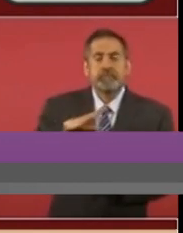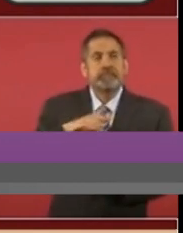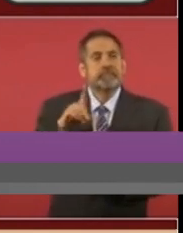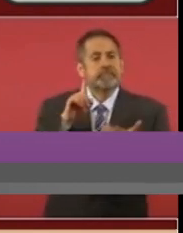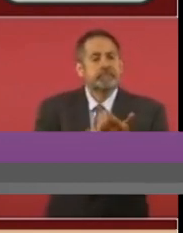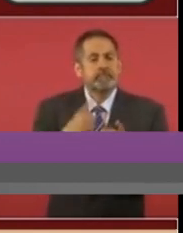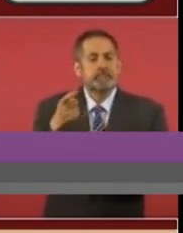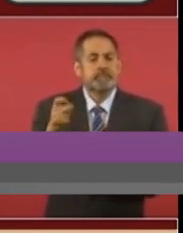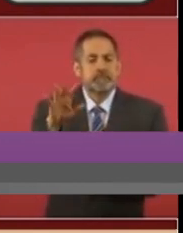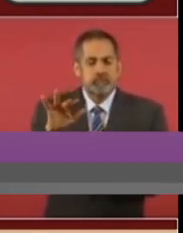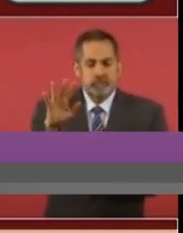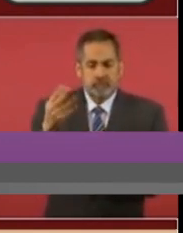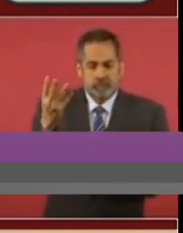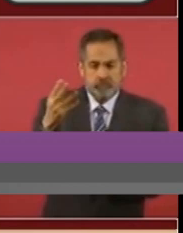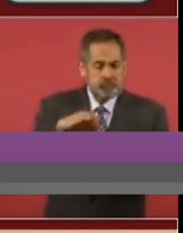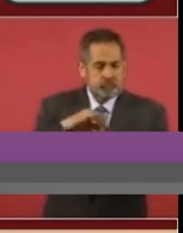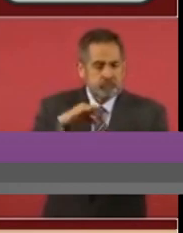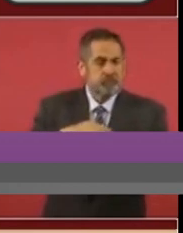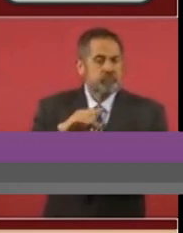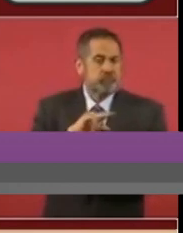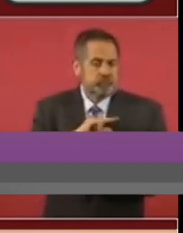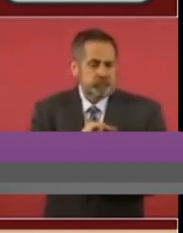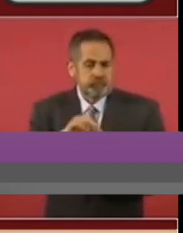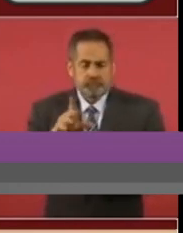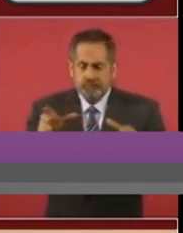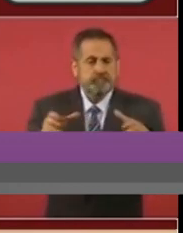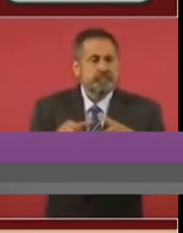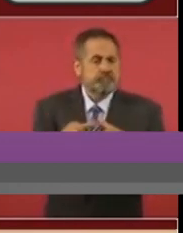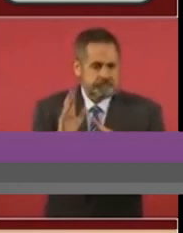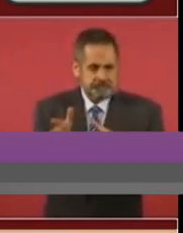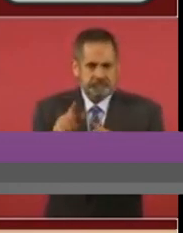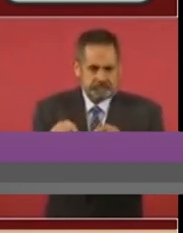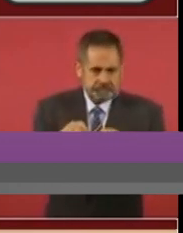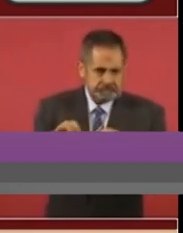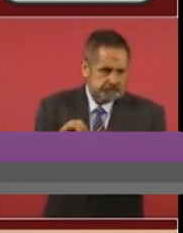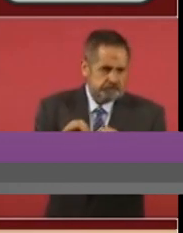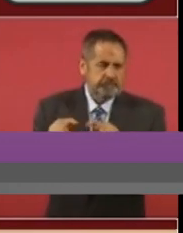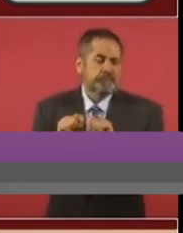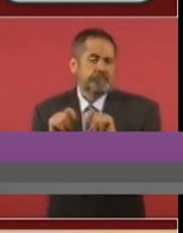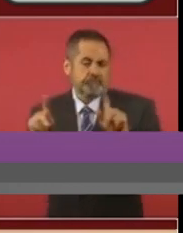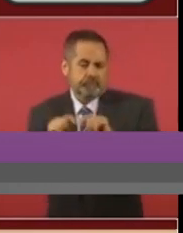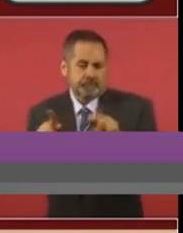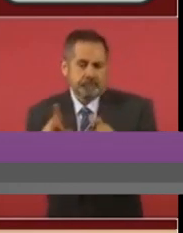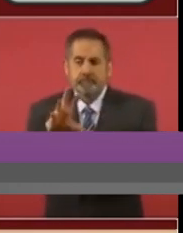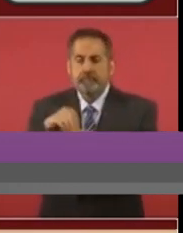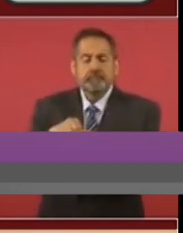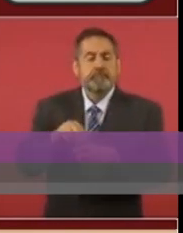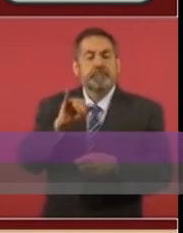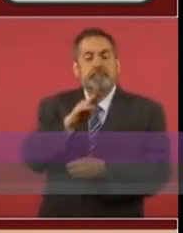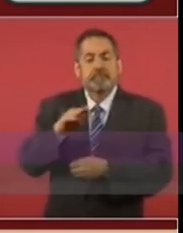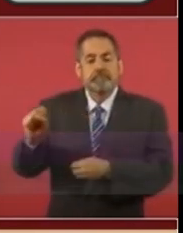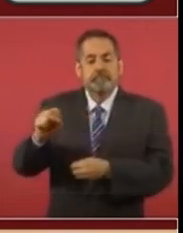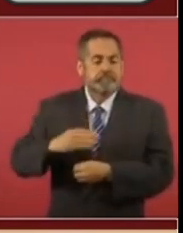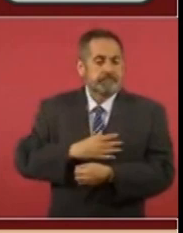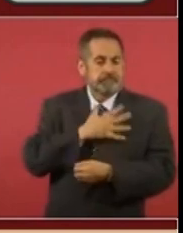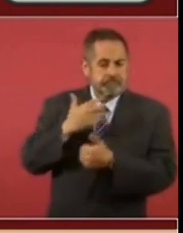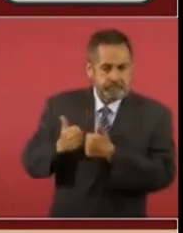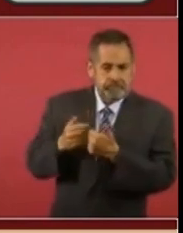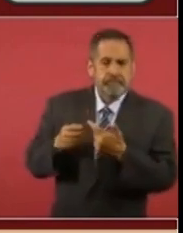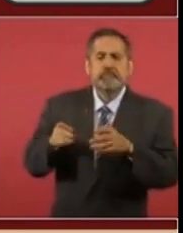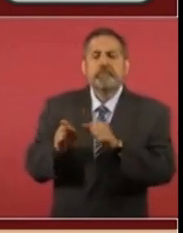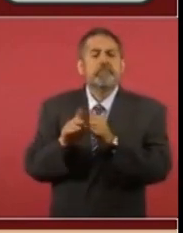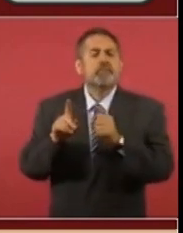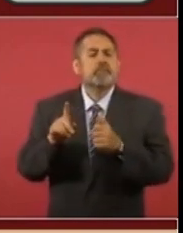,154 médicos generales y especialistas trabajando. Ahora ya en IMSS-Bienestar, los 10 hospitales y las